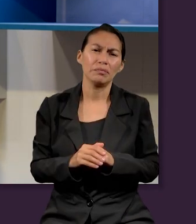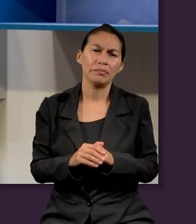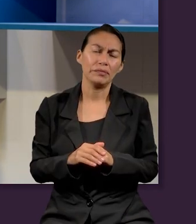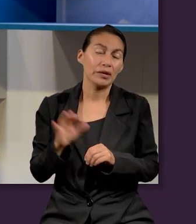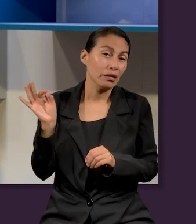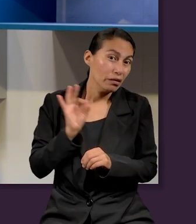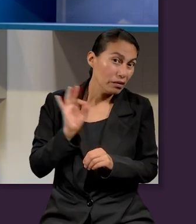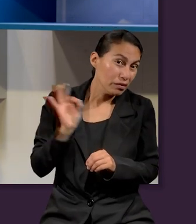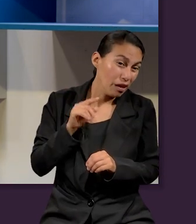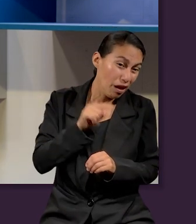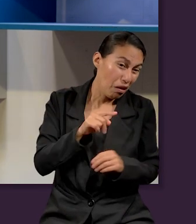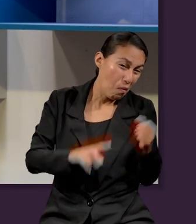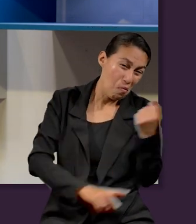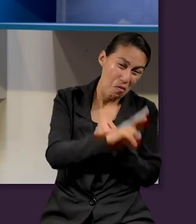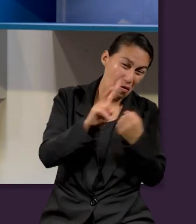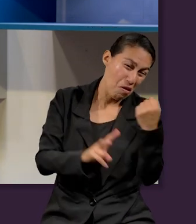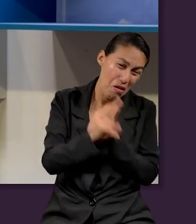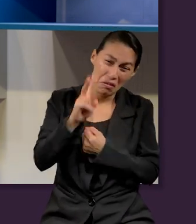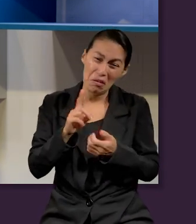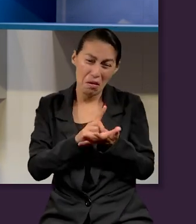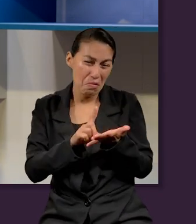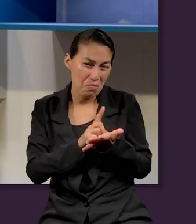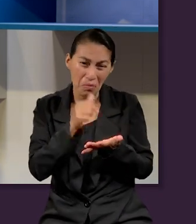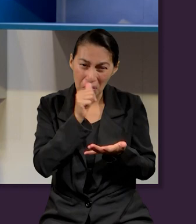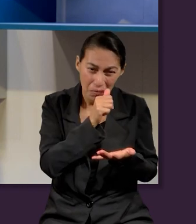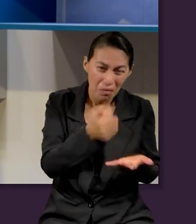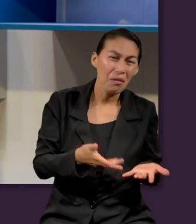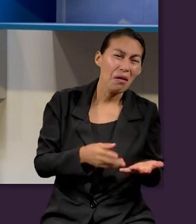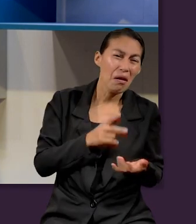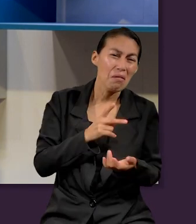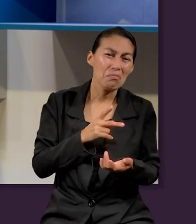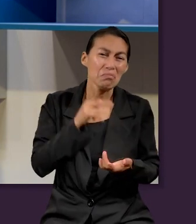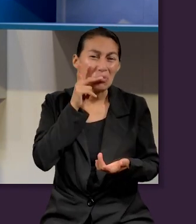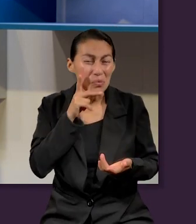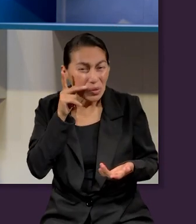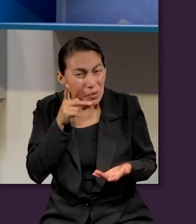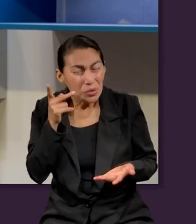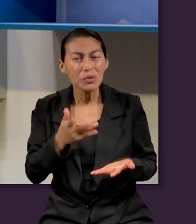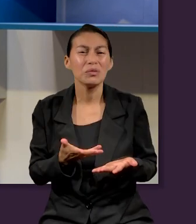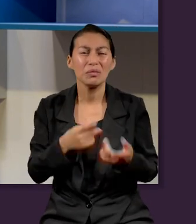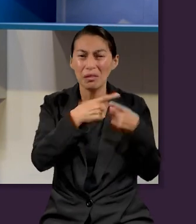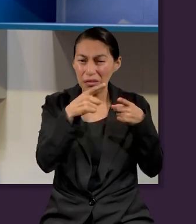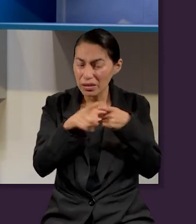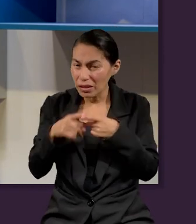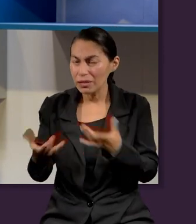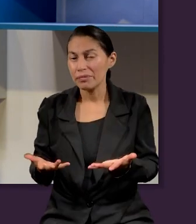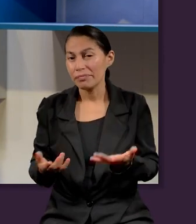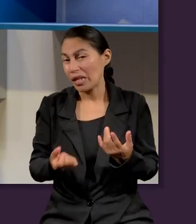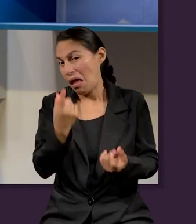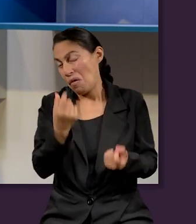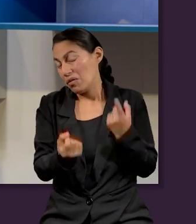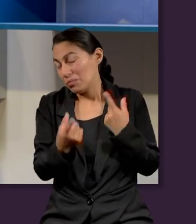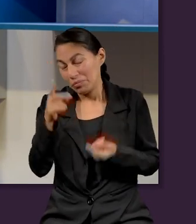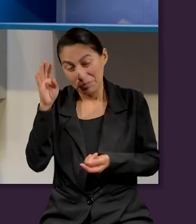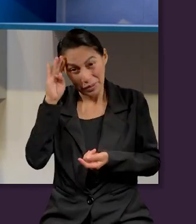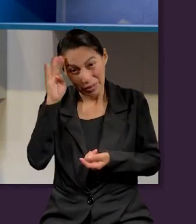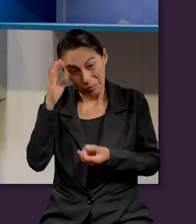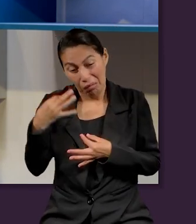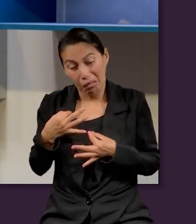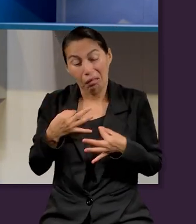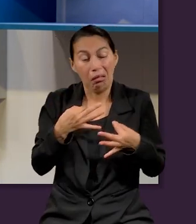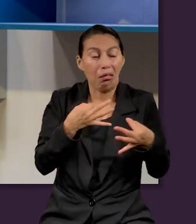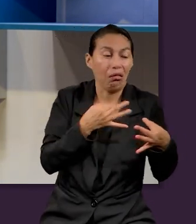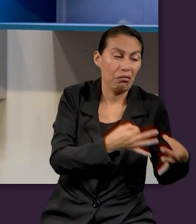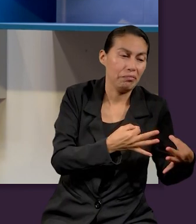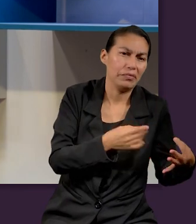una colonia. Quizá había violencia, quizá había droga, quizá en la casa veíamos vicios. Algunos pensamos que,